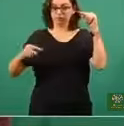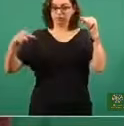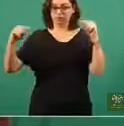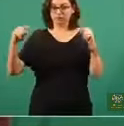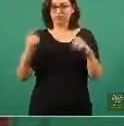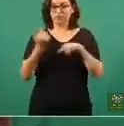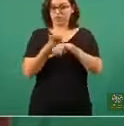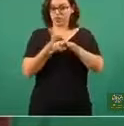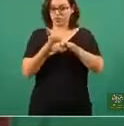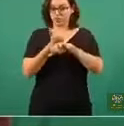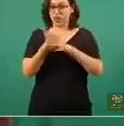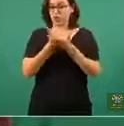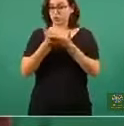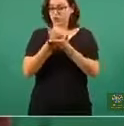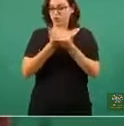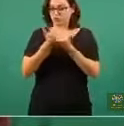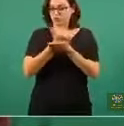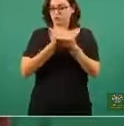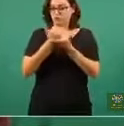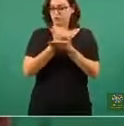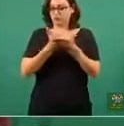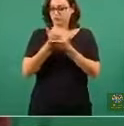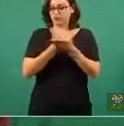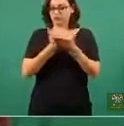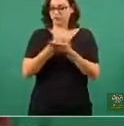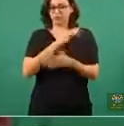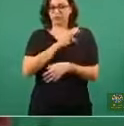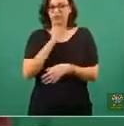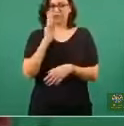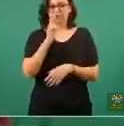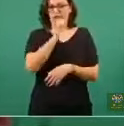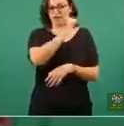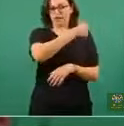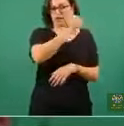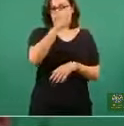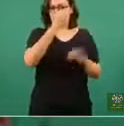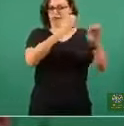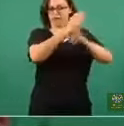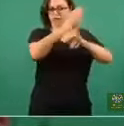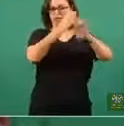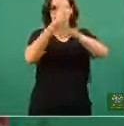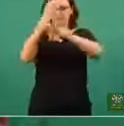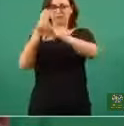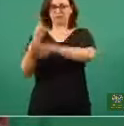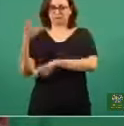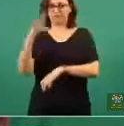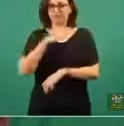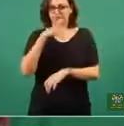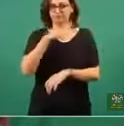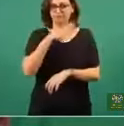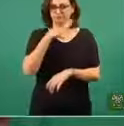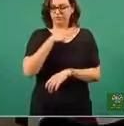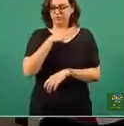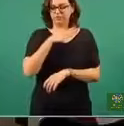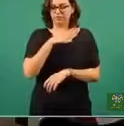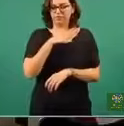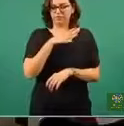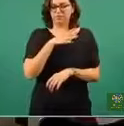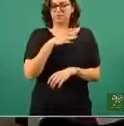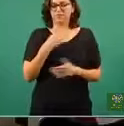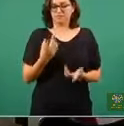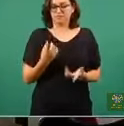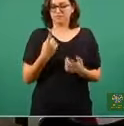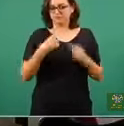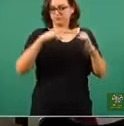que es la curva azul nacional que presentamos todas las noches, cuando vemos esa misma curva, pero la que está formando una